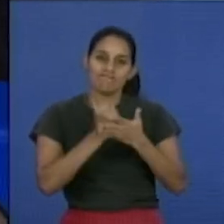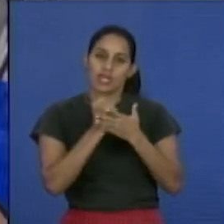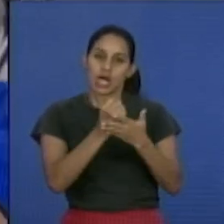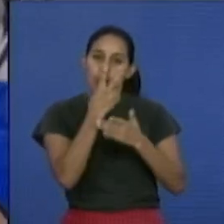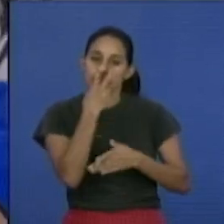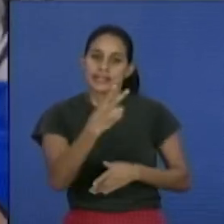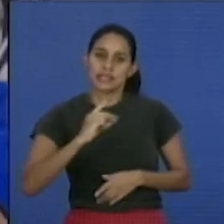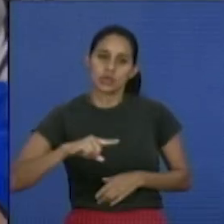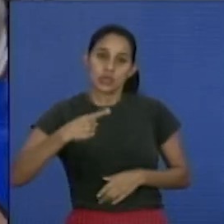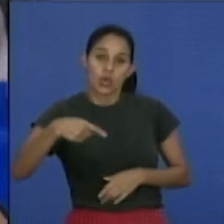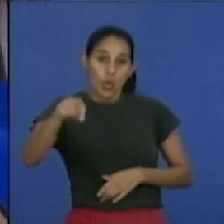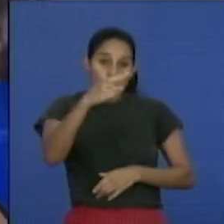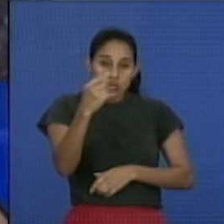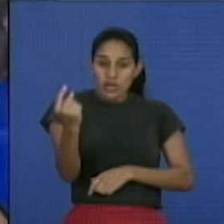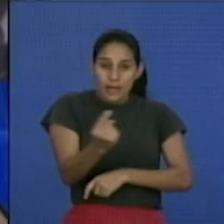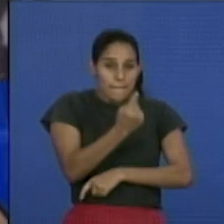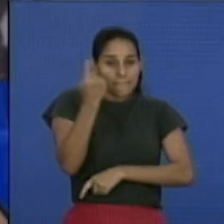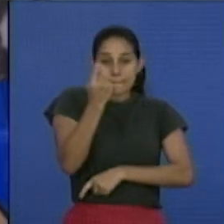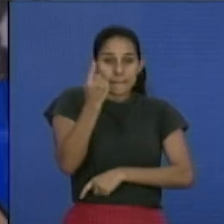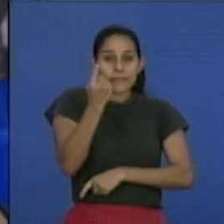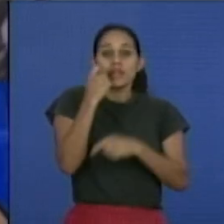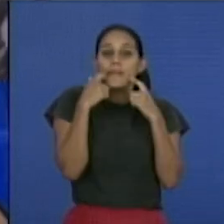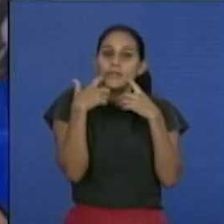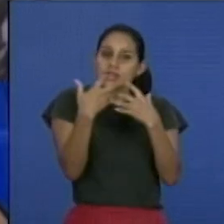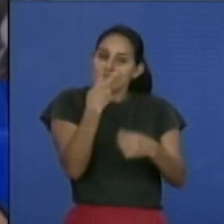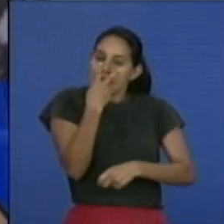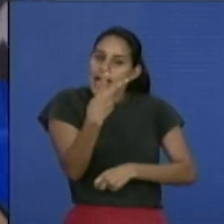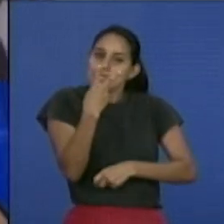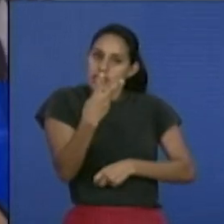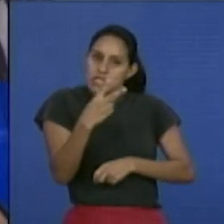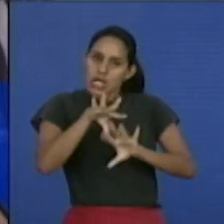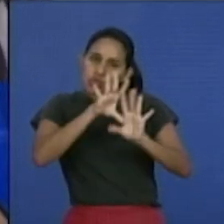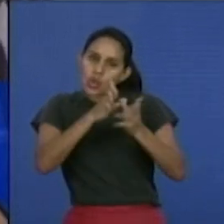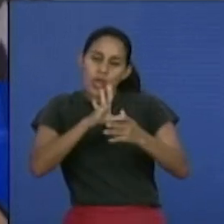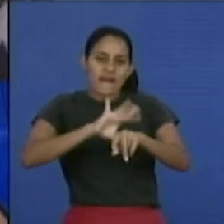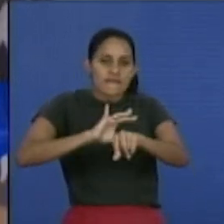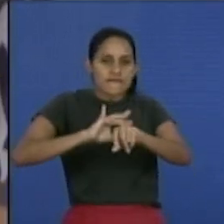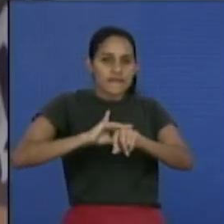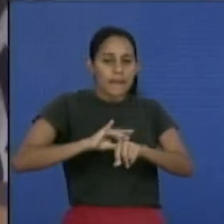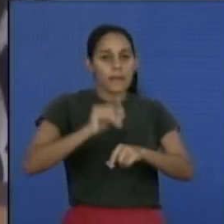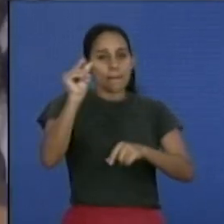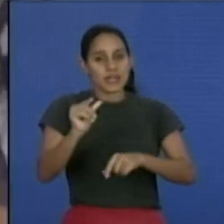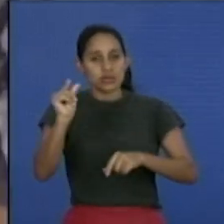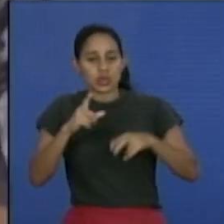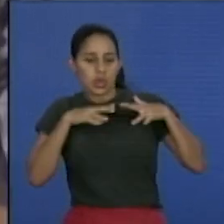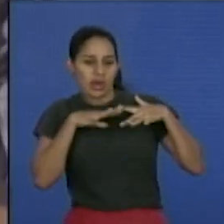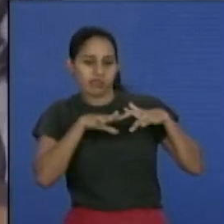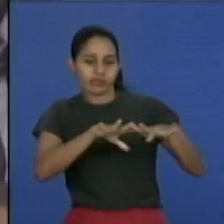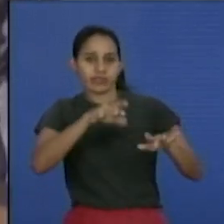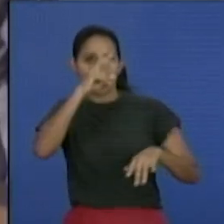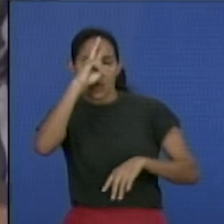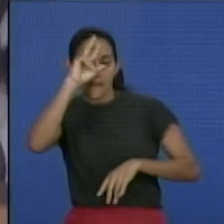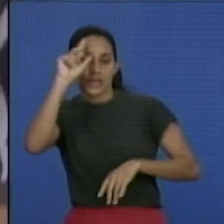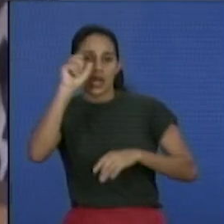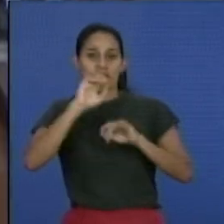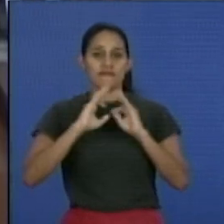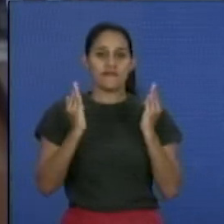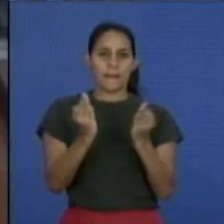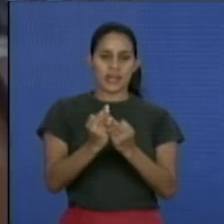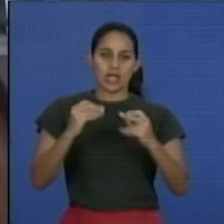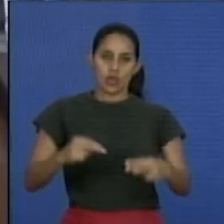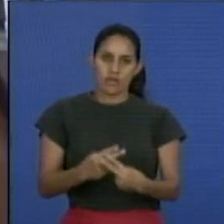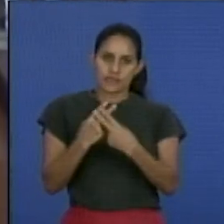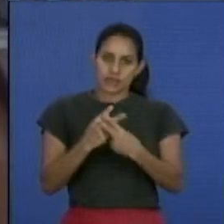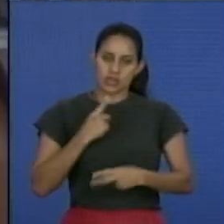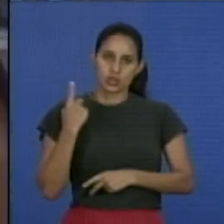el tiempo. Son ustedes las únicas que acompañan todo el tiempo a los pacientes y son ustedes en las que nuestras familias siempre confían.